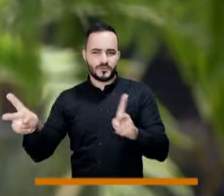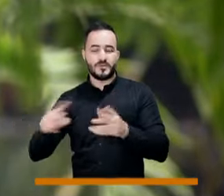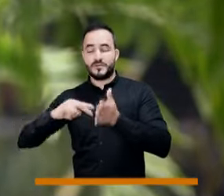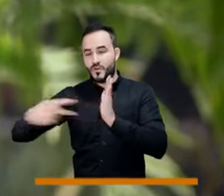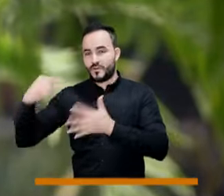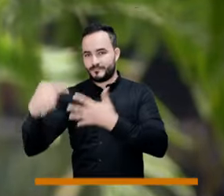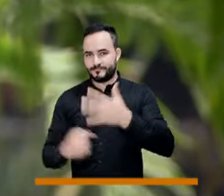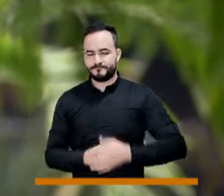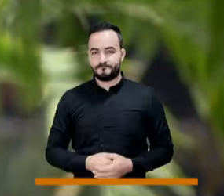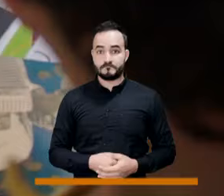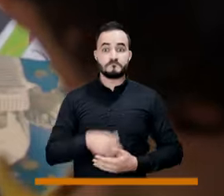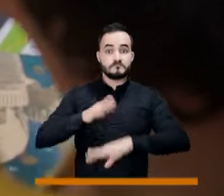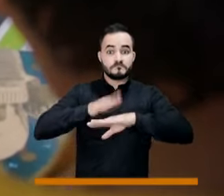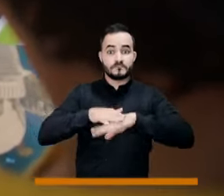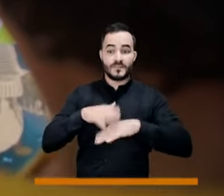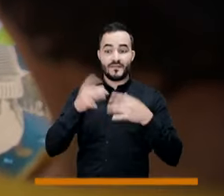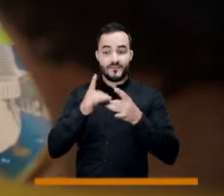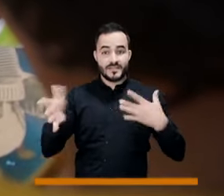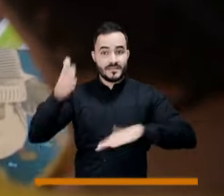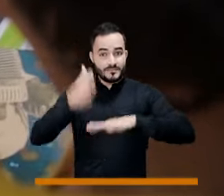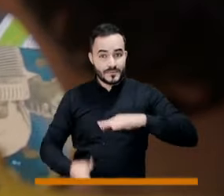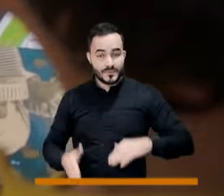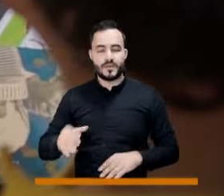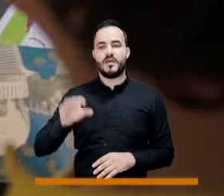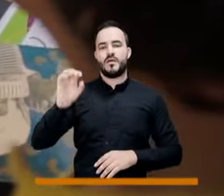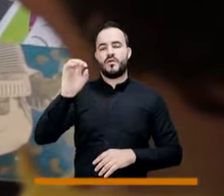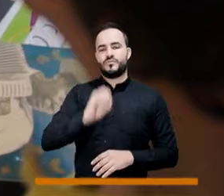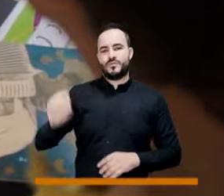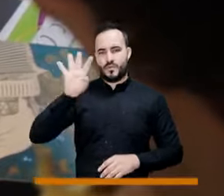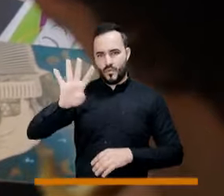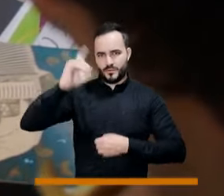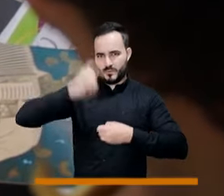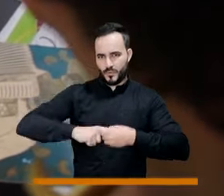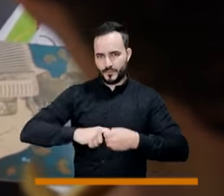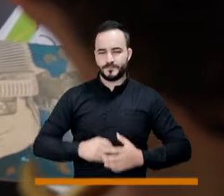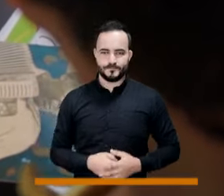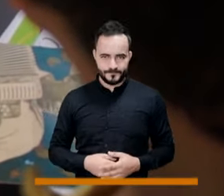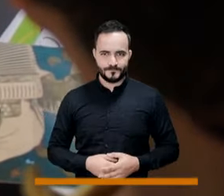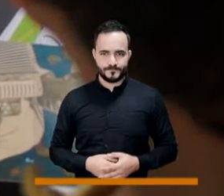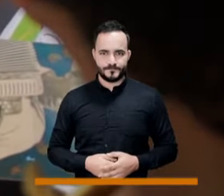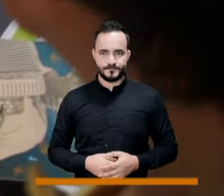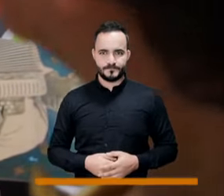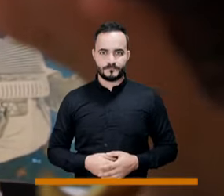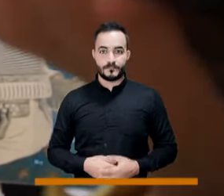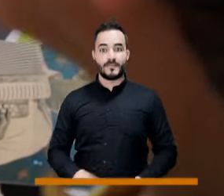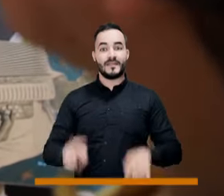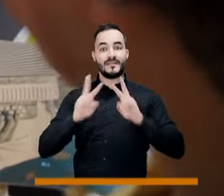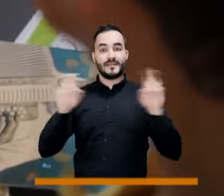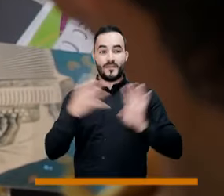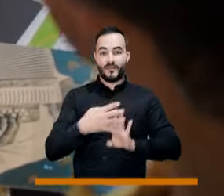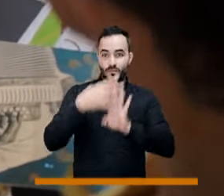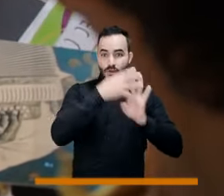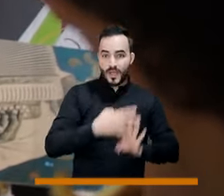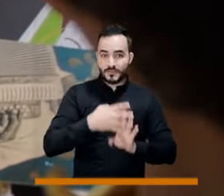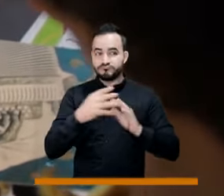alcanza los 5 millones de pesos. Las inscripciones estarán abiertas hasta el próximo 4 de octubre.